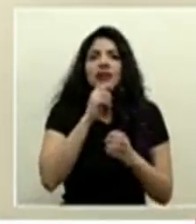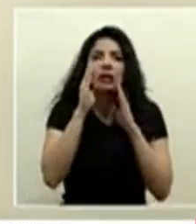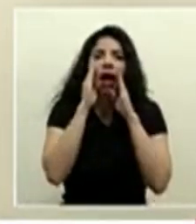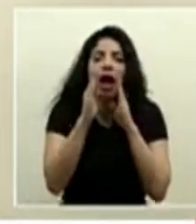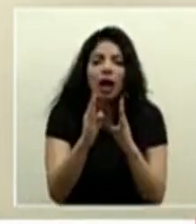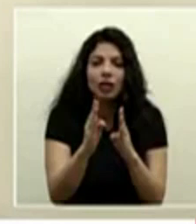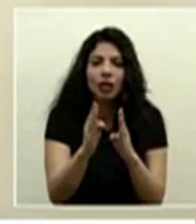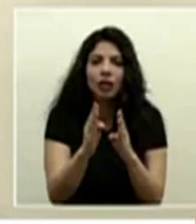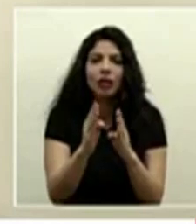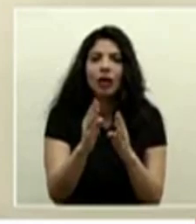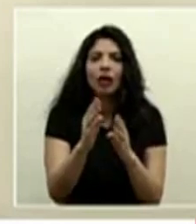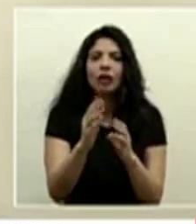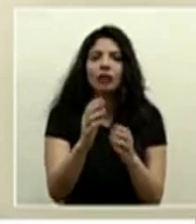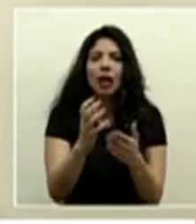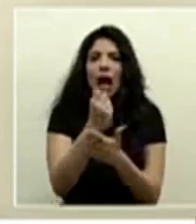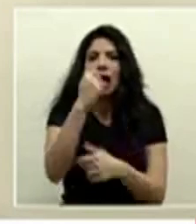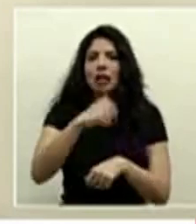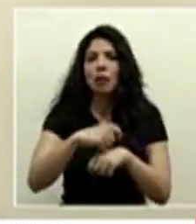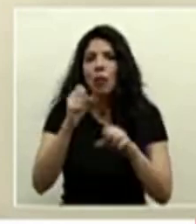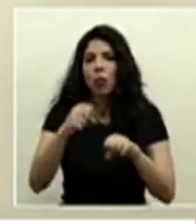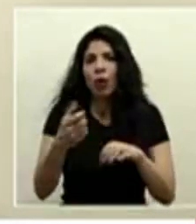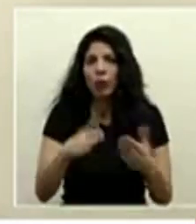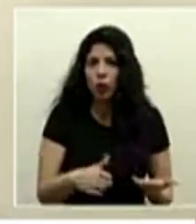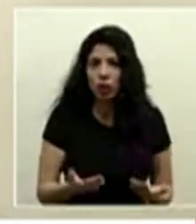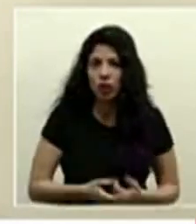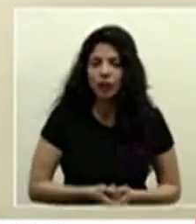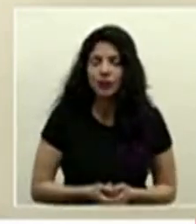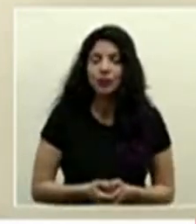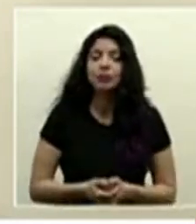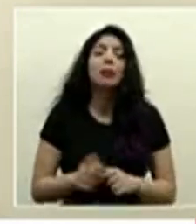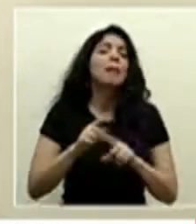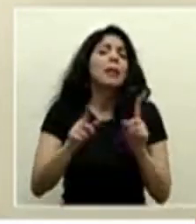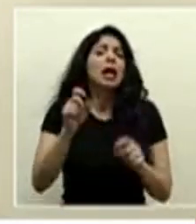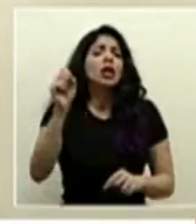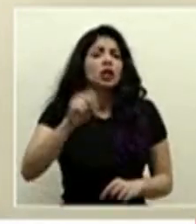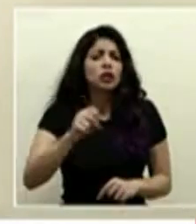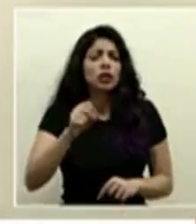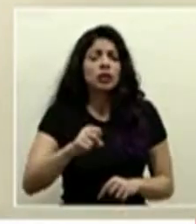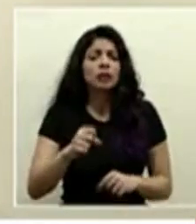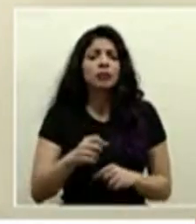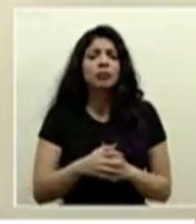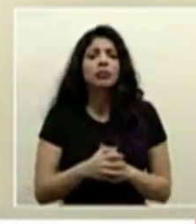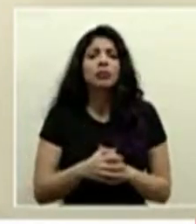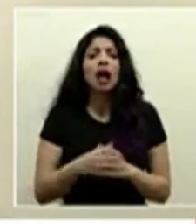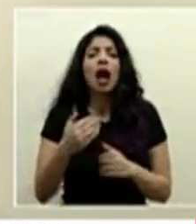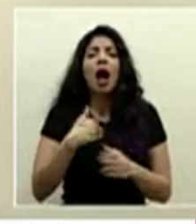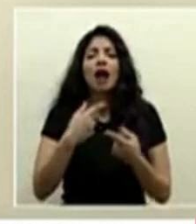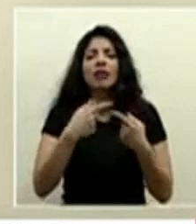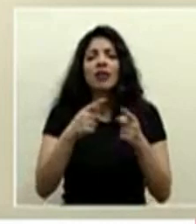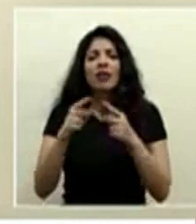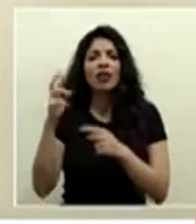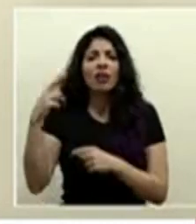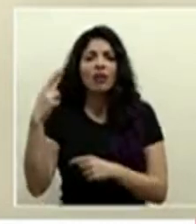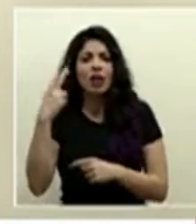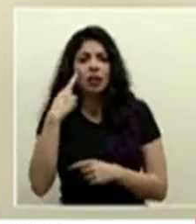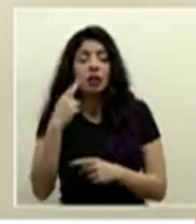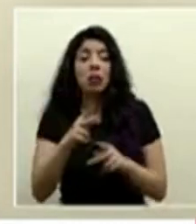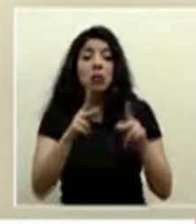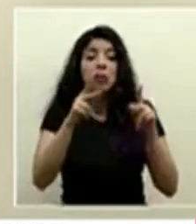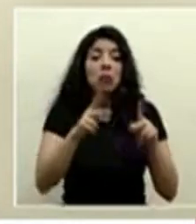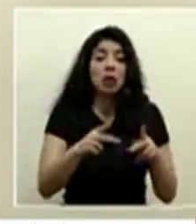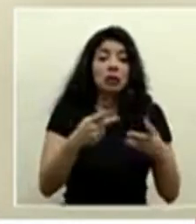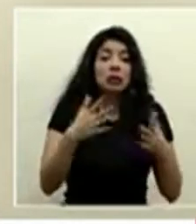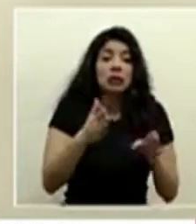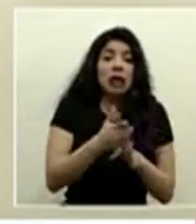oportuna y que vaya a fallecer pero si en realidad aquí pues hay diferentes factores que pueden estar en juego personas que ya tenían